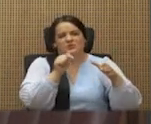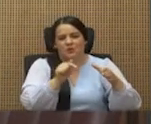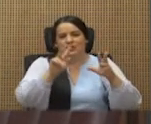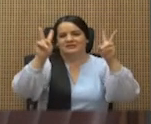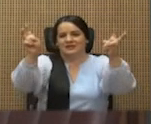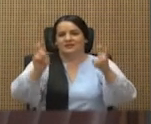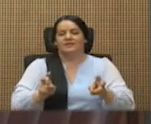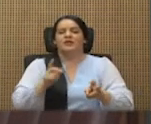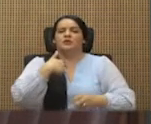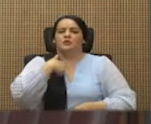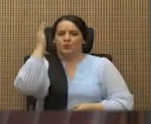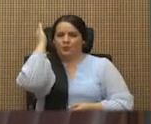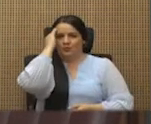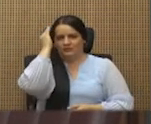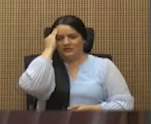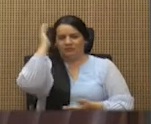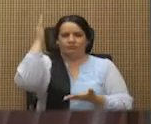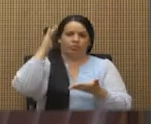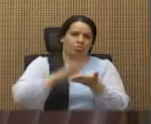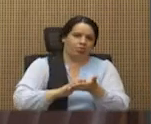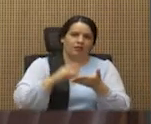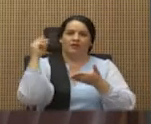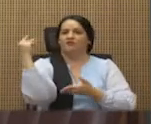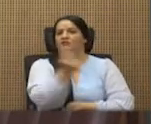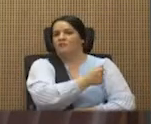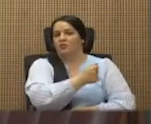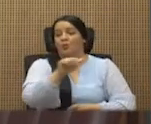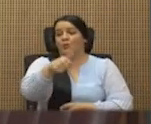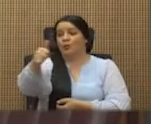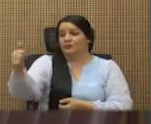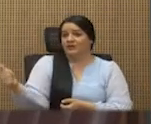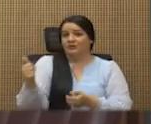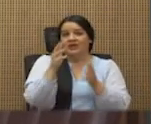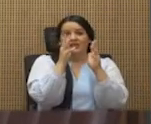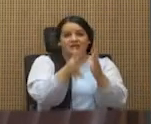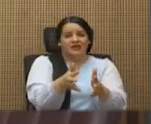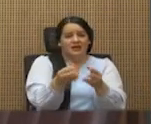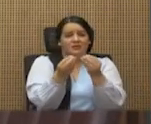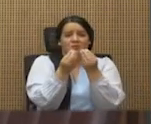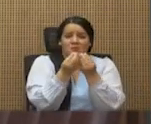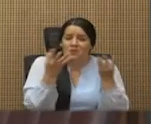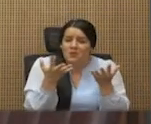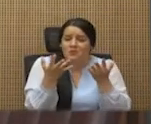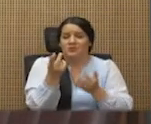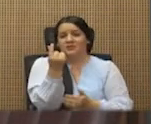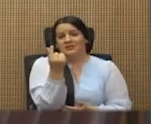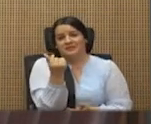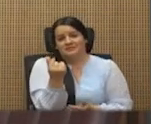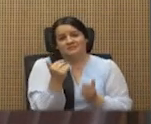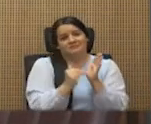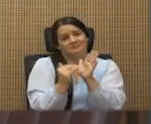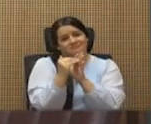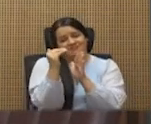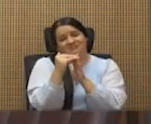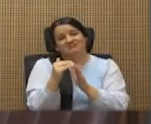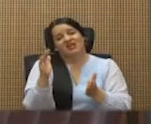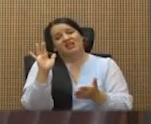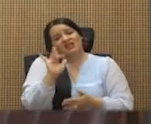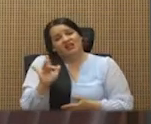desinflará tan rápidamente como las otras, dejando a su paso millones de colones a chara platica